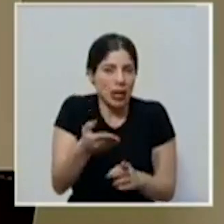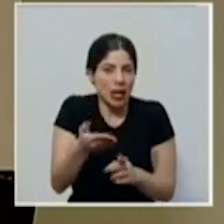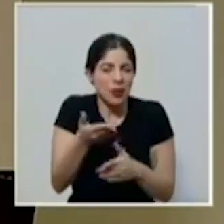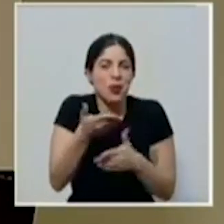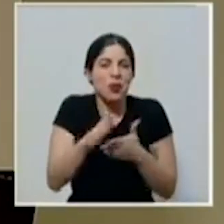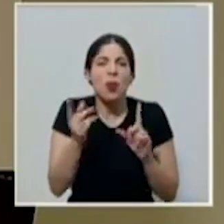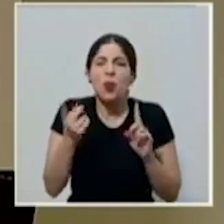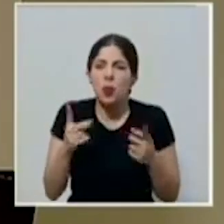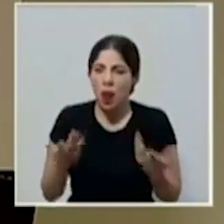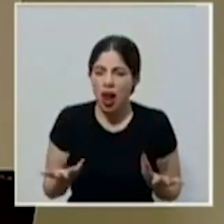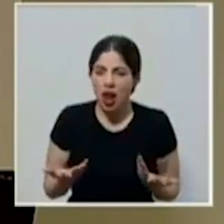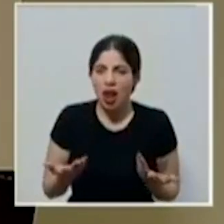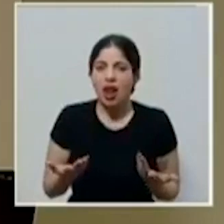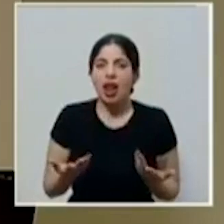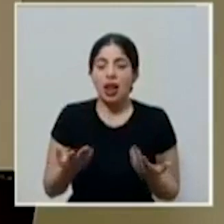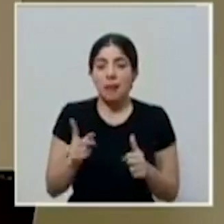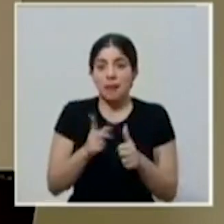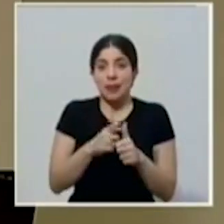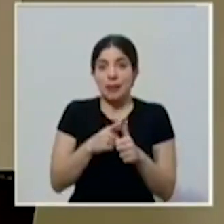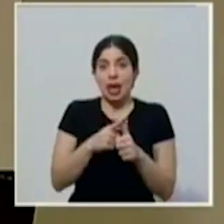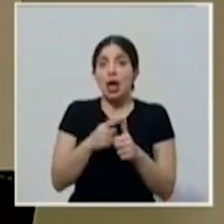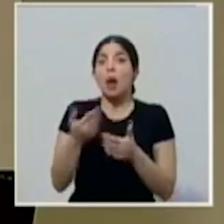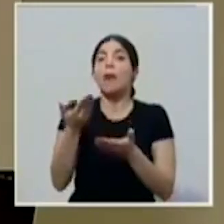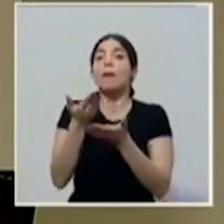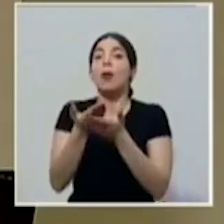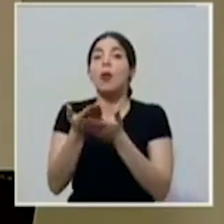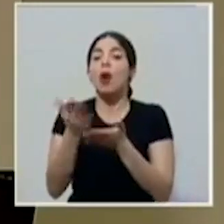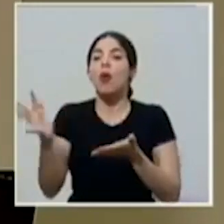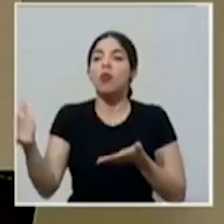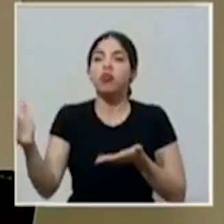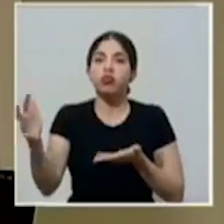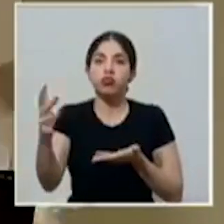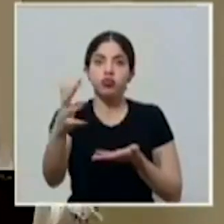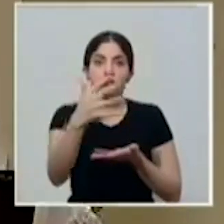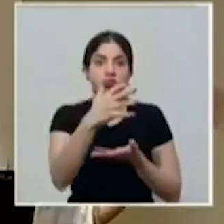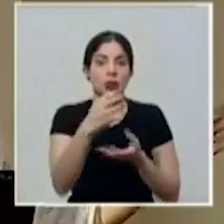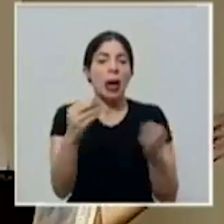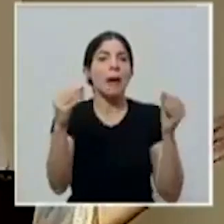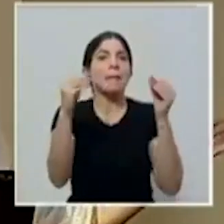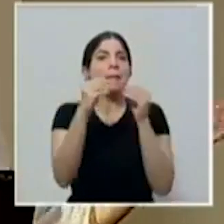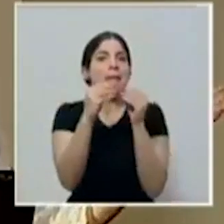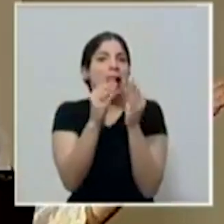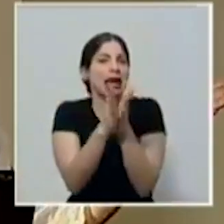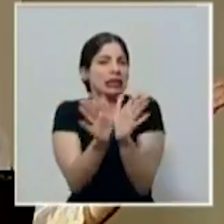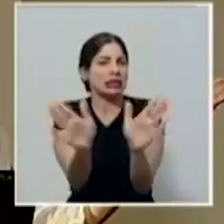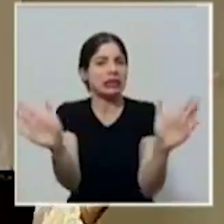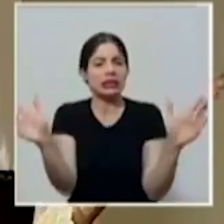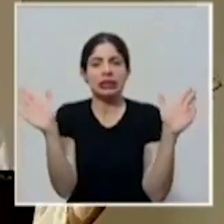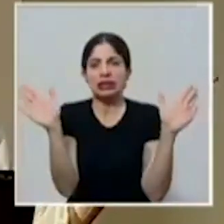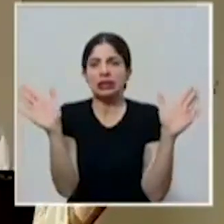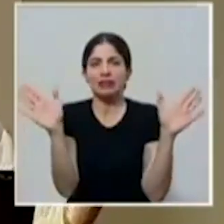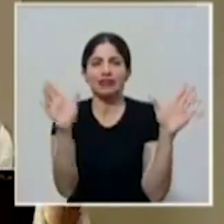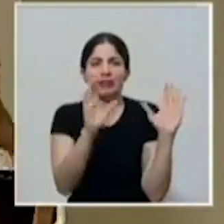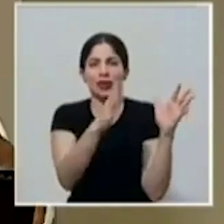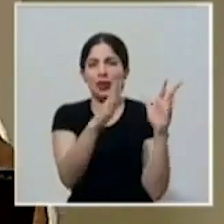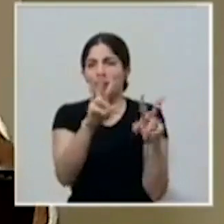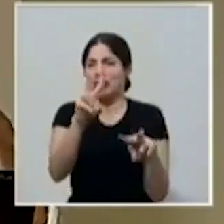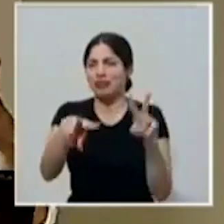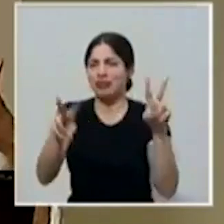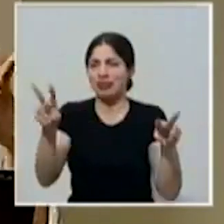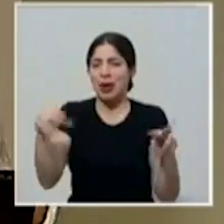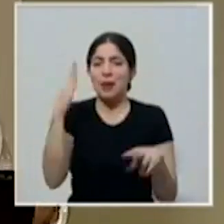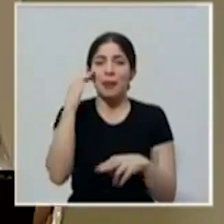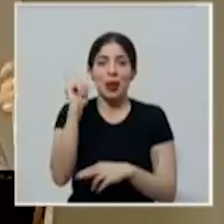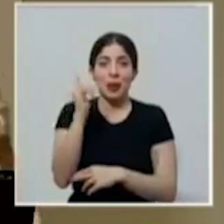es recibir, tener propuestas de un conjunto mucho más grande de sectores, porque tenemos,